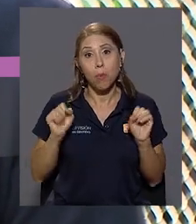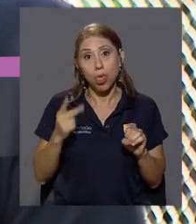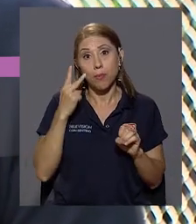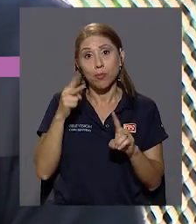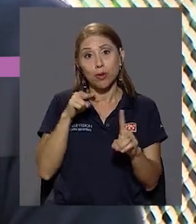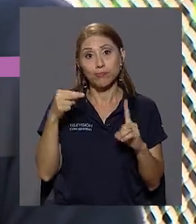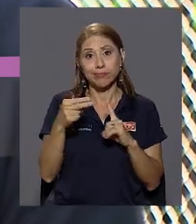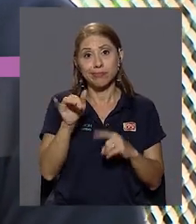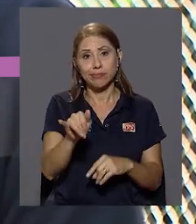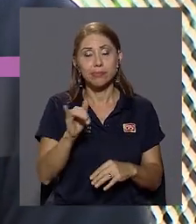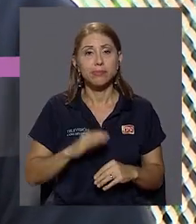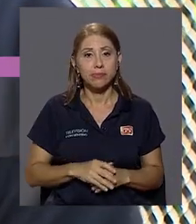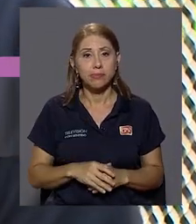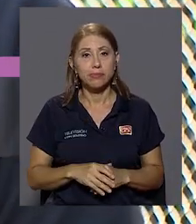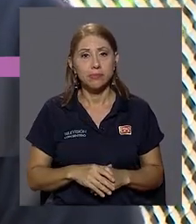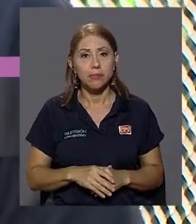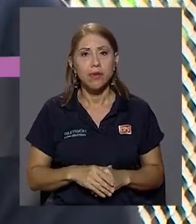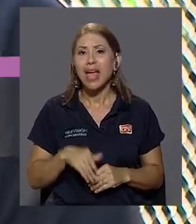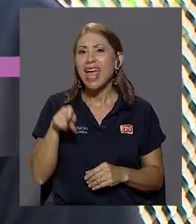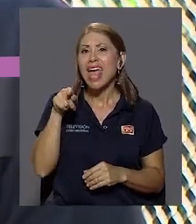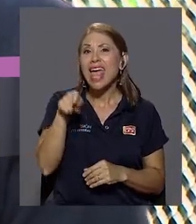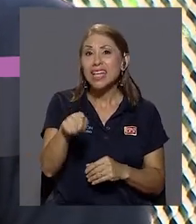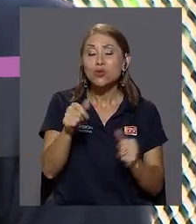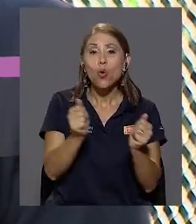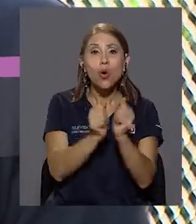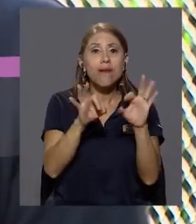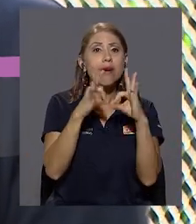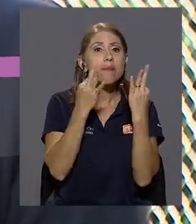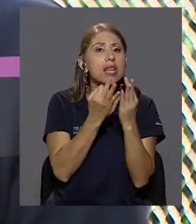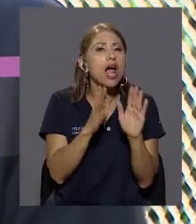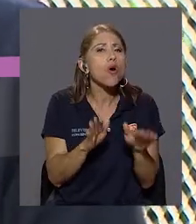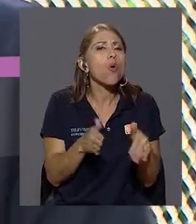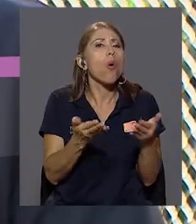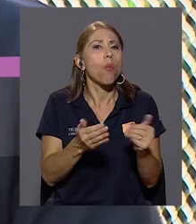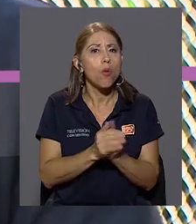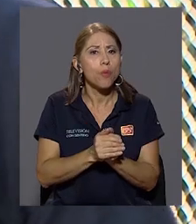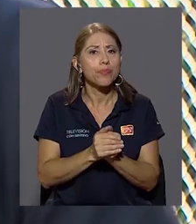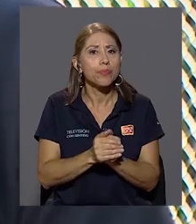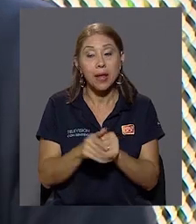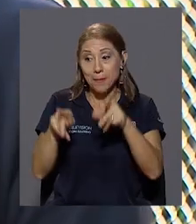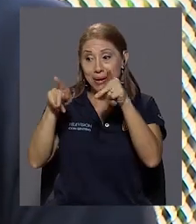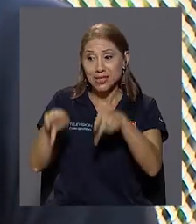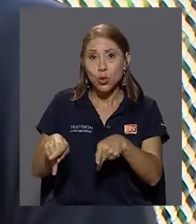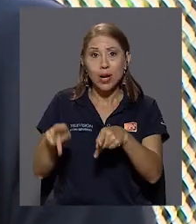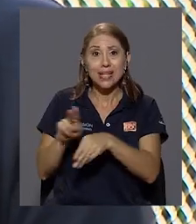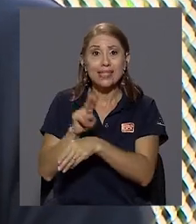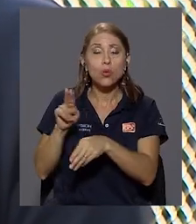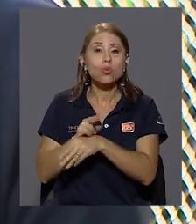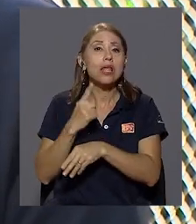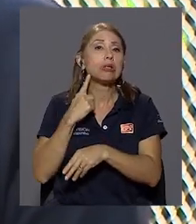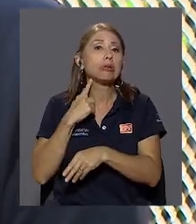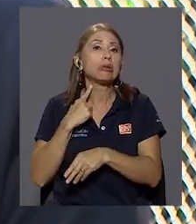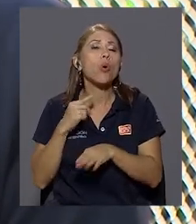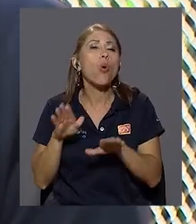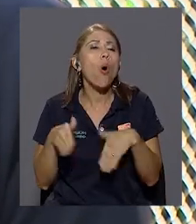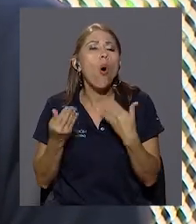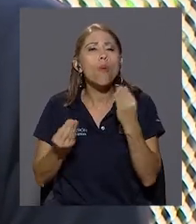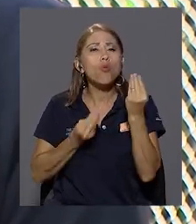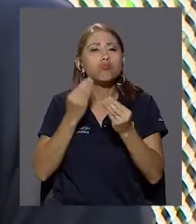desde ese sentido de vida. Ahora, ¿cómo hacer esto con la familia? ¿Cómo hacer esto con la persona que está consumiendo substancia?